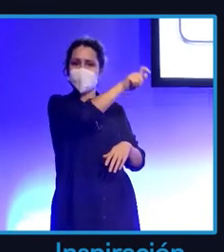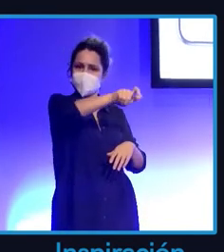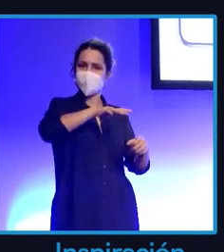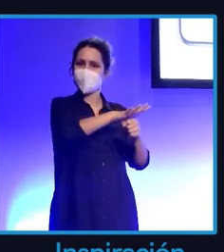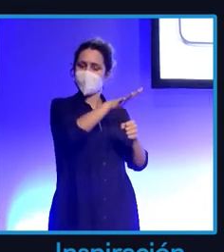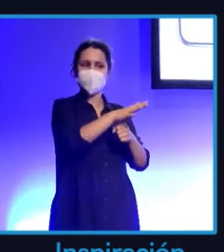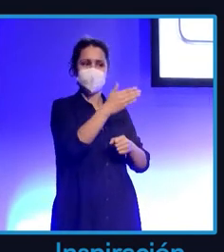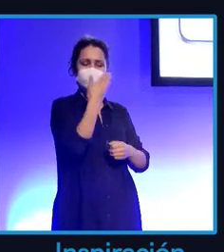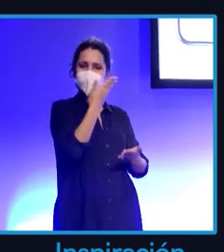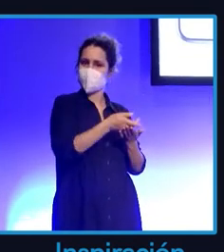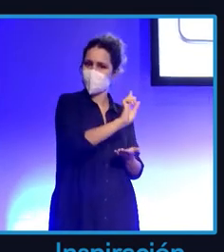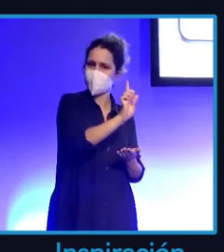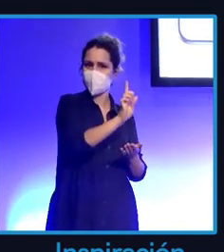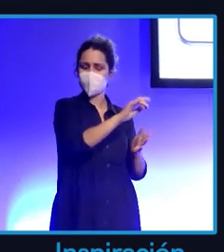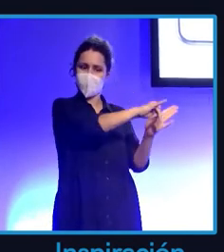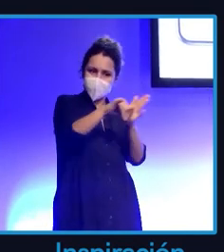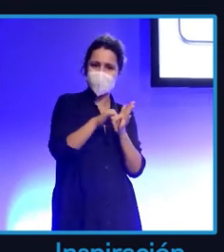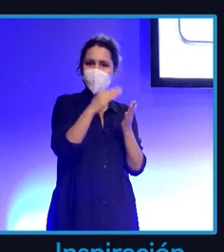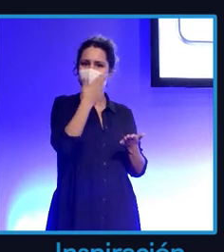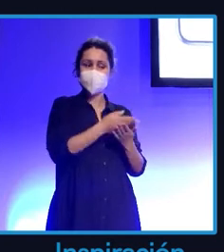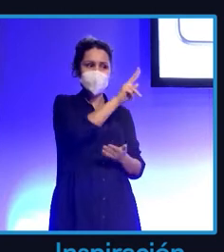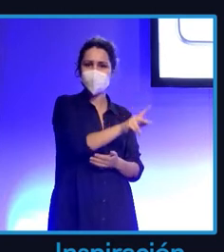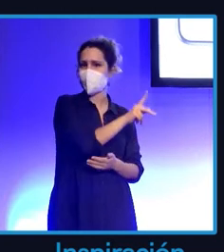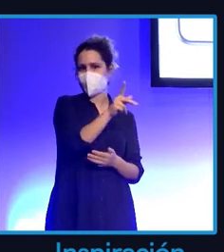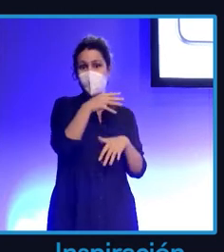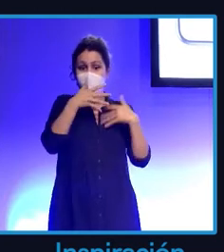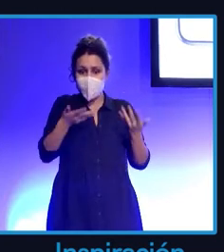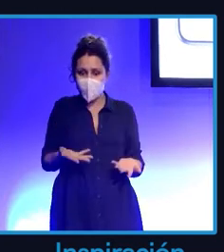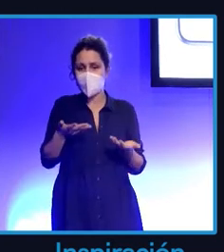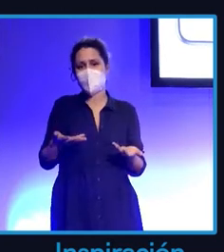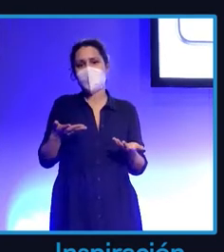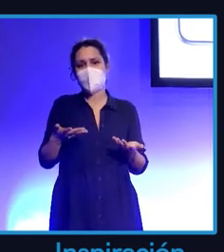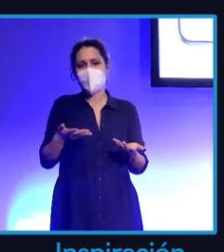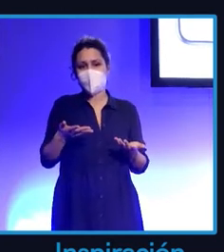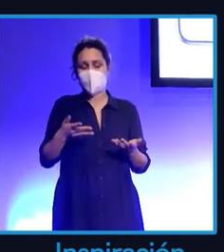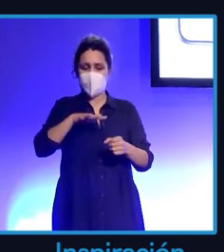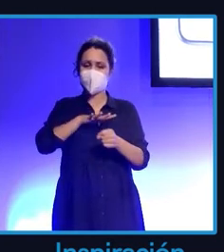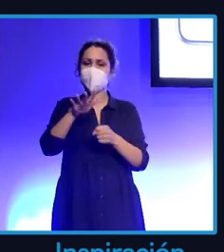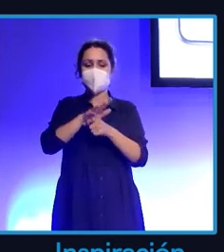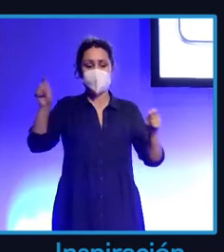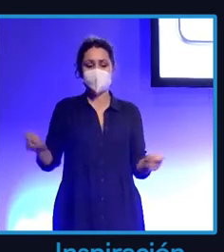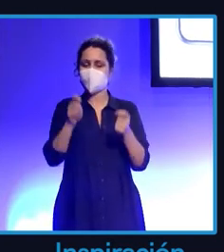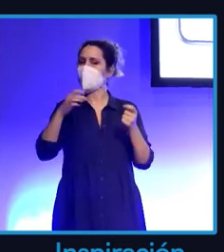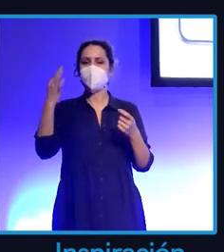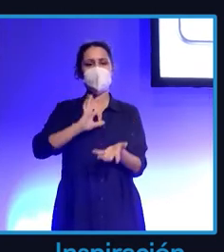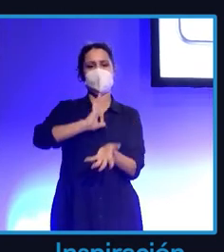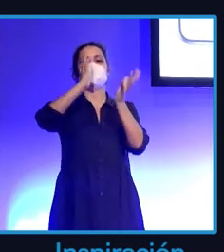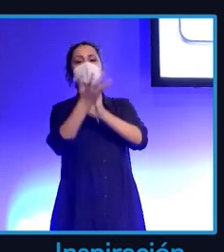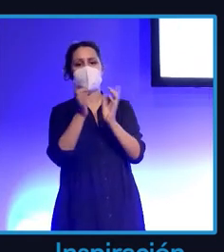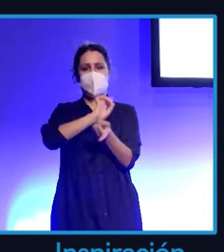cercano. Que hemos llegado al punto en el que, indudablemente, el influencer marketing tiene que cambiar de cara a 2022.